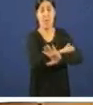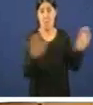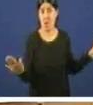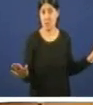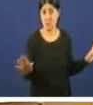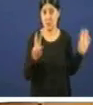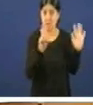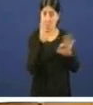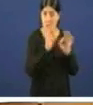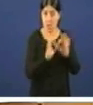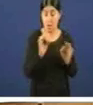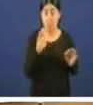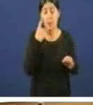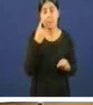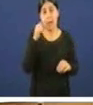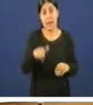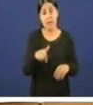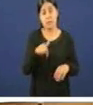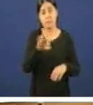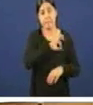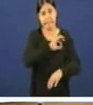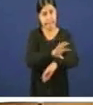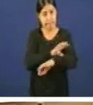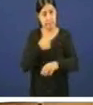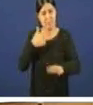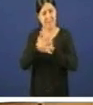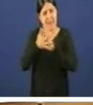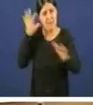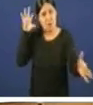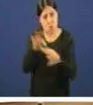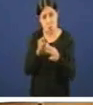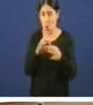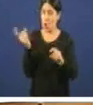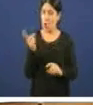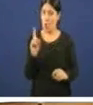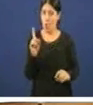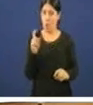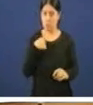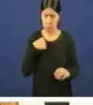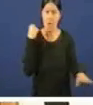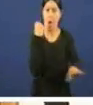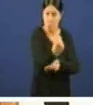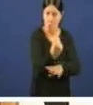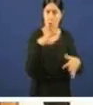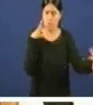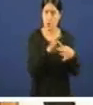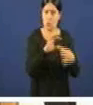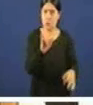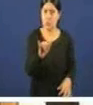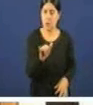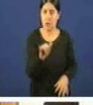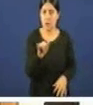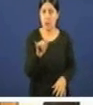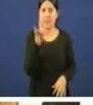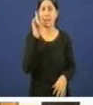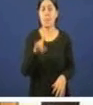aquí señora consellera non estamos falando da fusión nos apoyamos a fusión como a millor